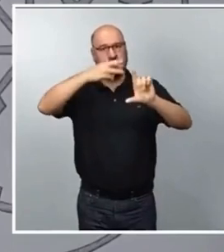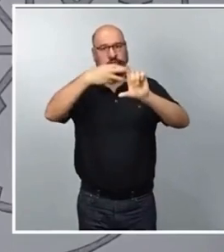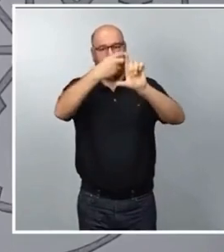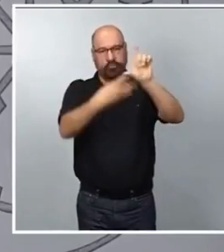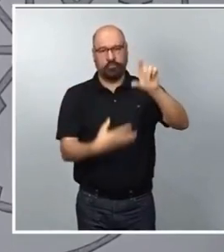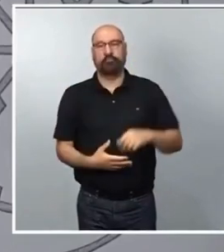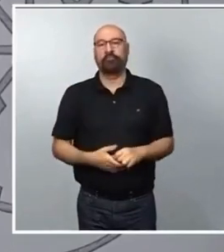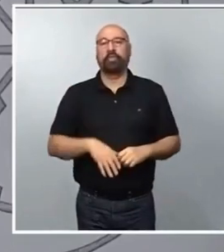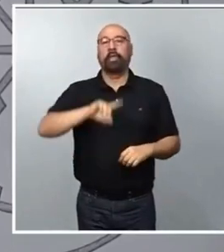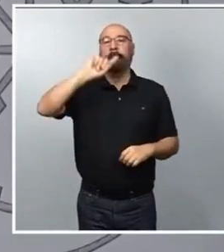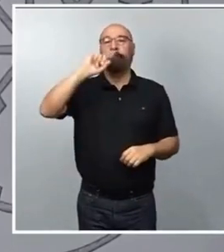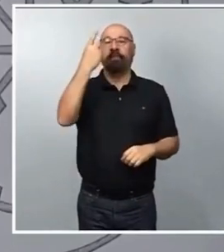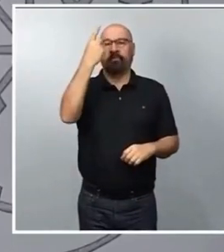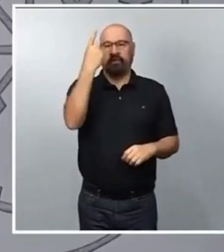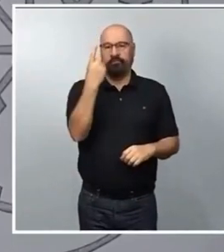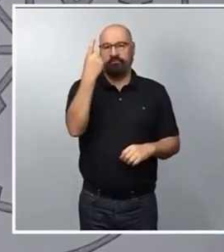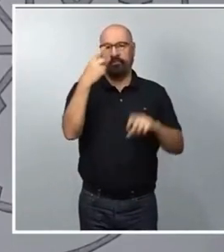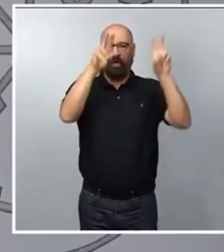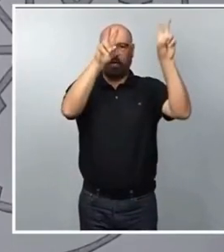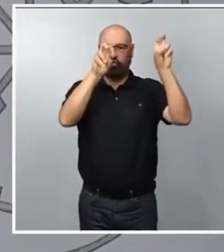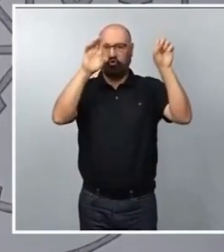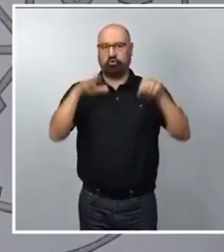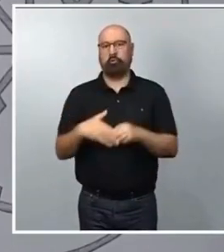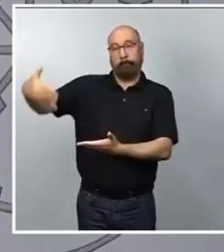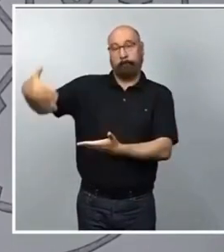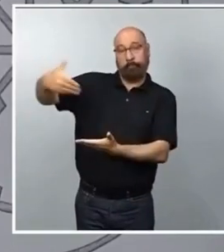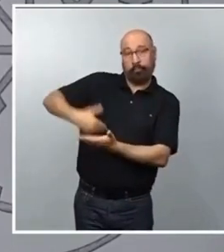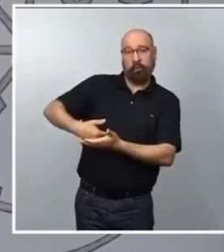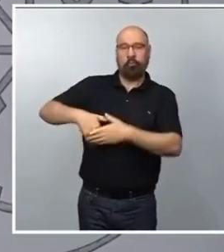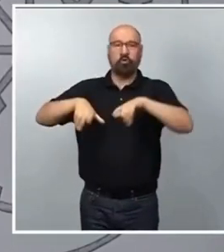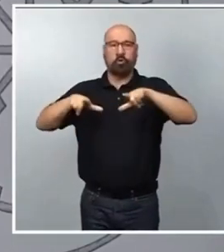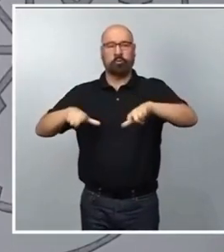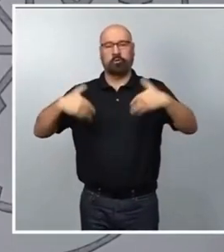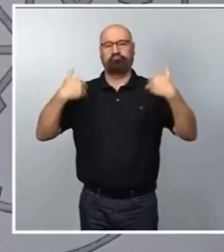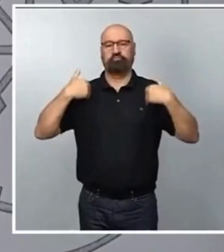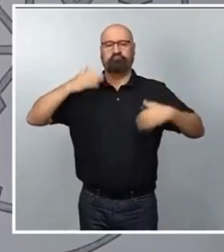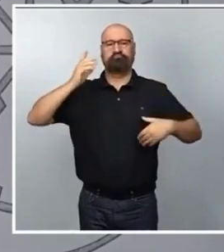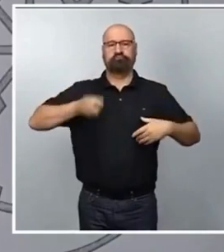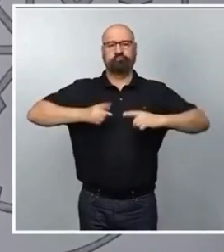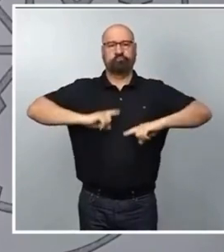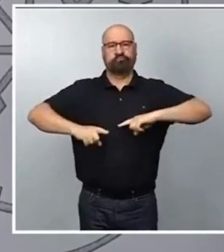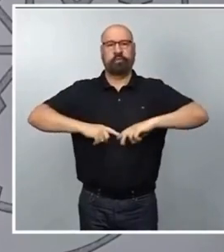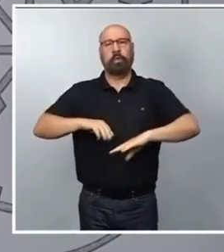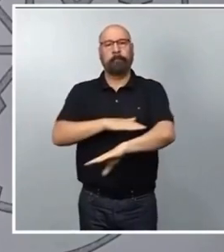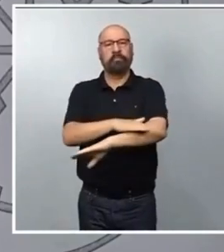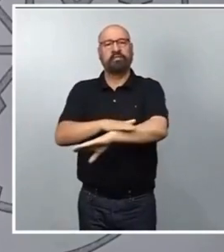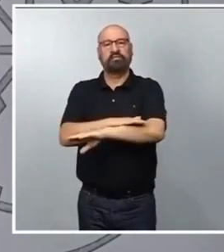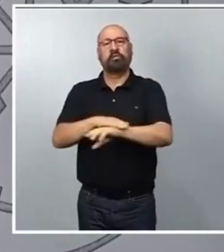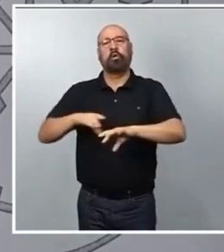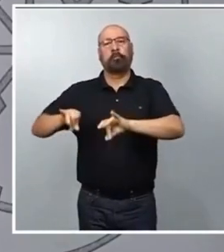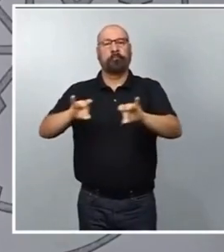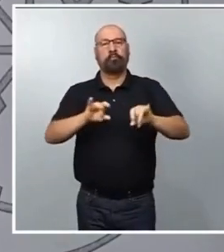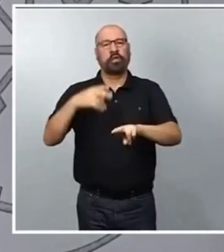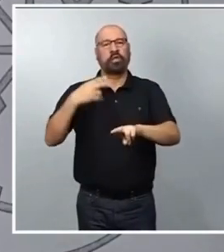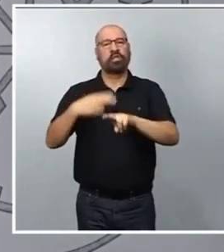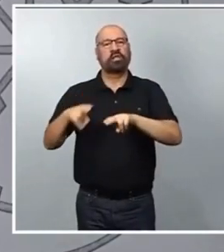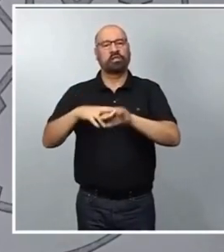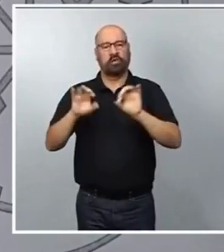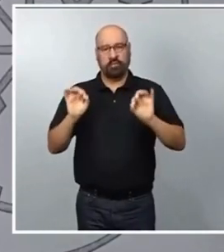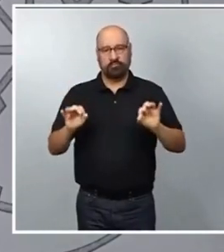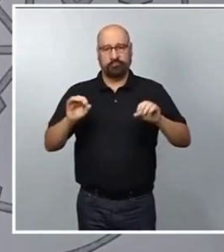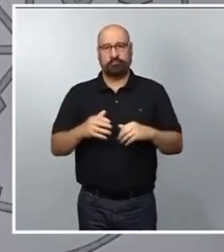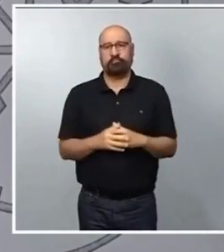El primer asunto al que me quiero referir es un asunto a propuesta del departamento que dirijo, del Ministerio de Política Territorial. Se trata